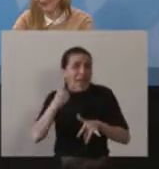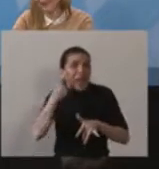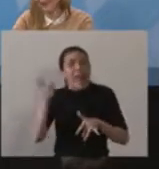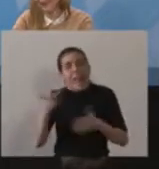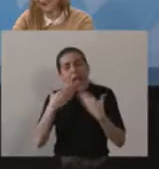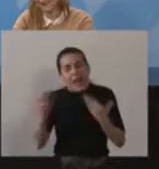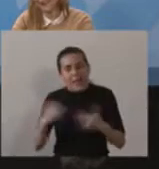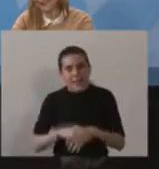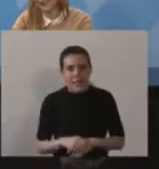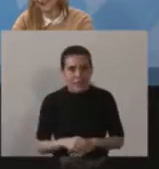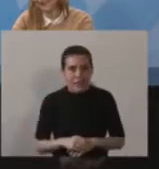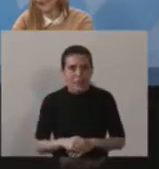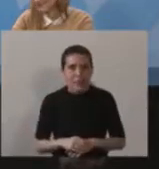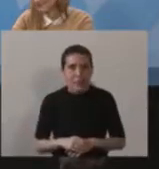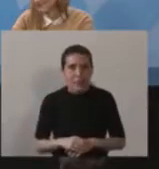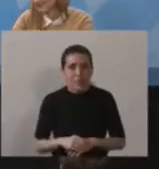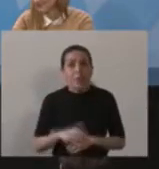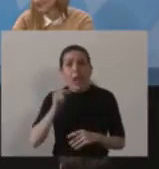gracias.